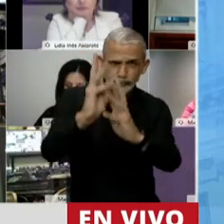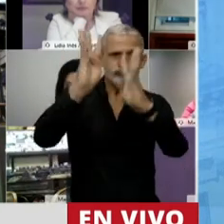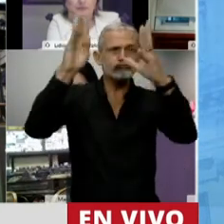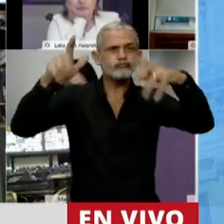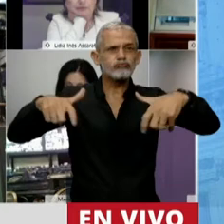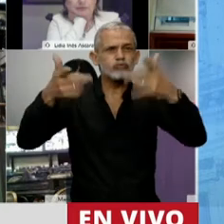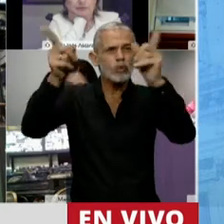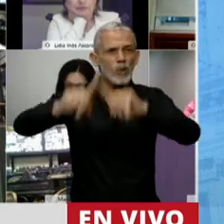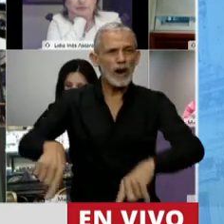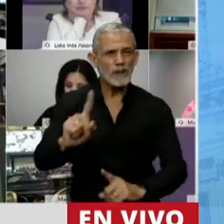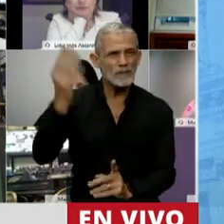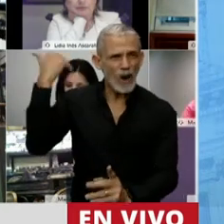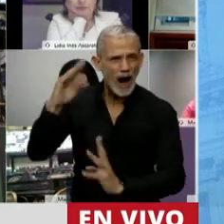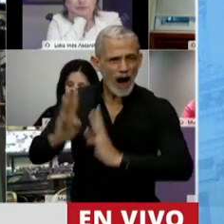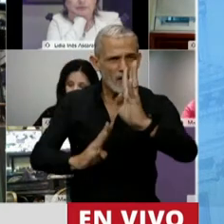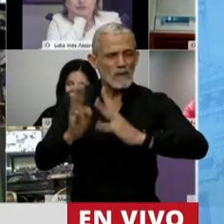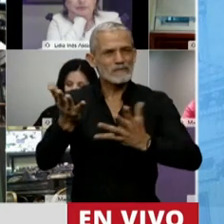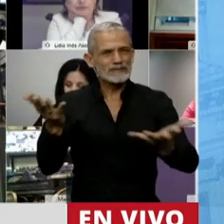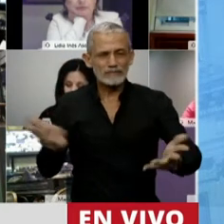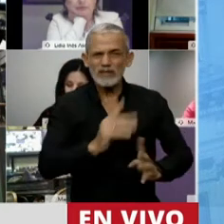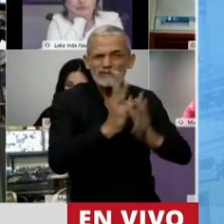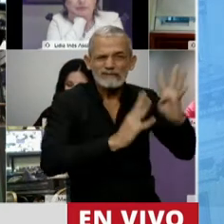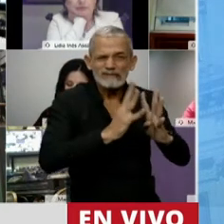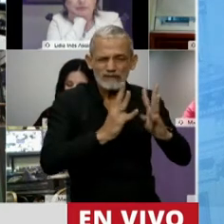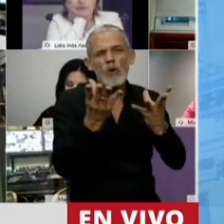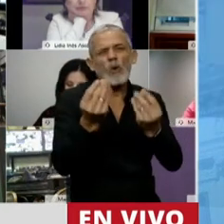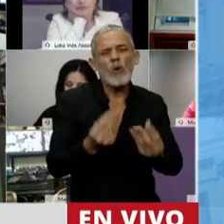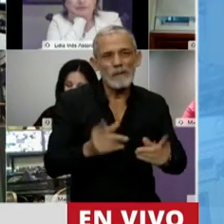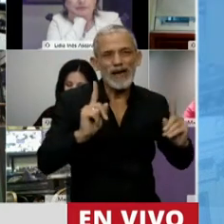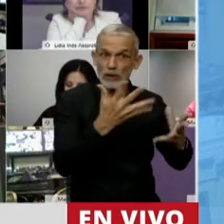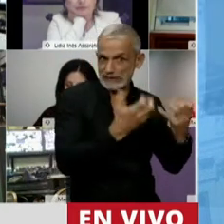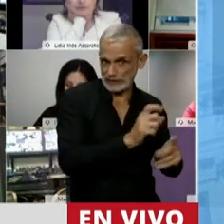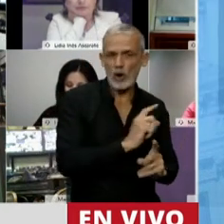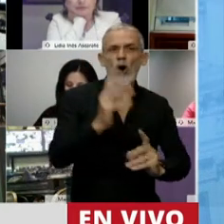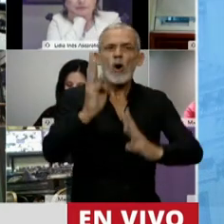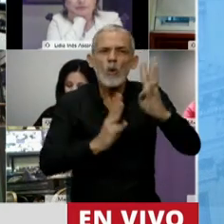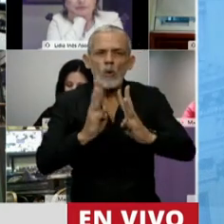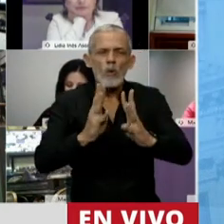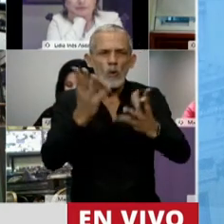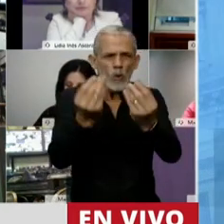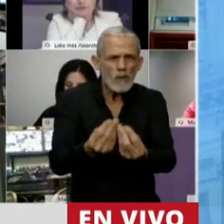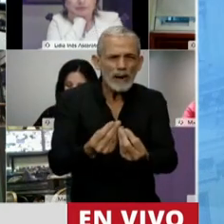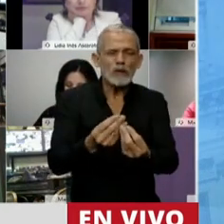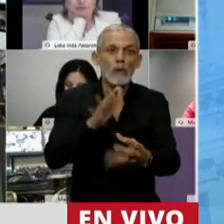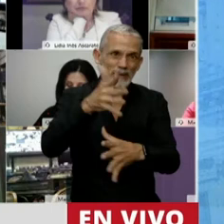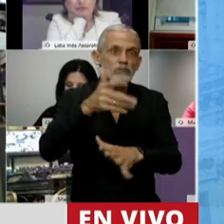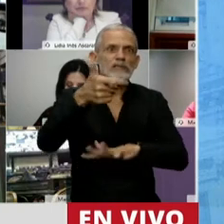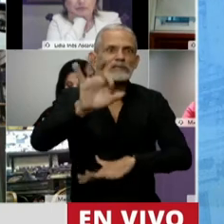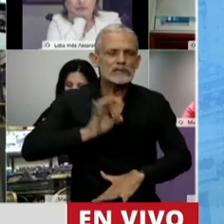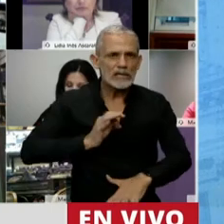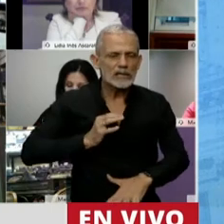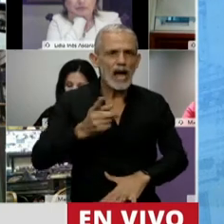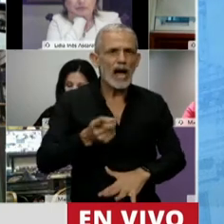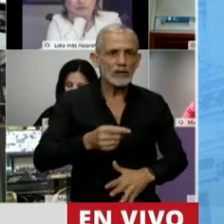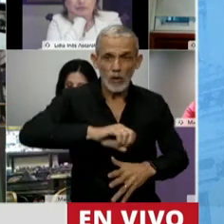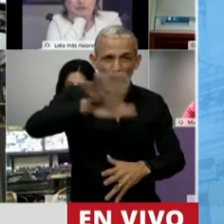si es humedal, humalesal, que en realidad es un pastizal húmedo, también entraría en sesenta años. Que en realidad es un campo